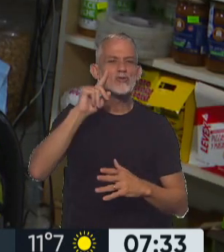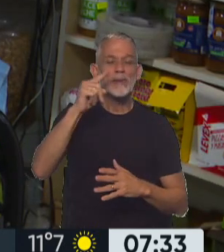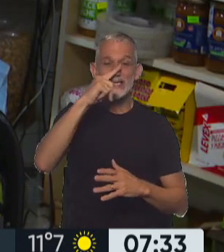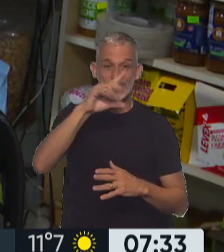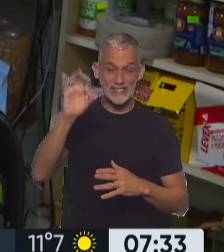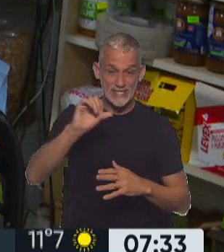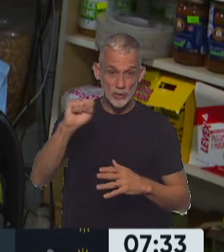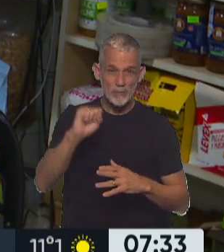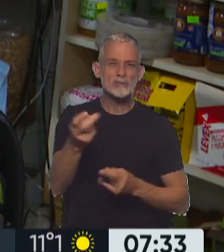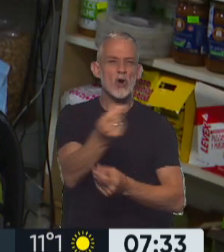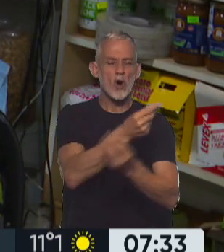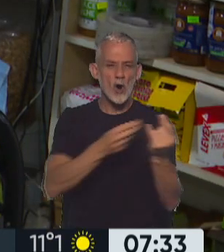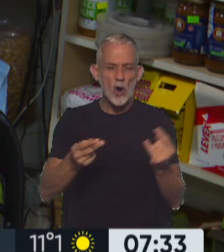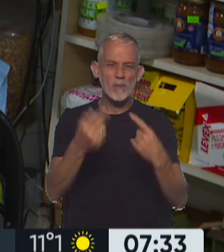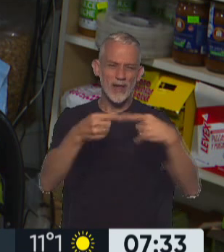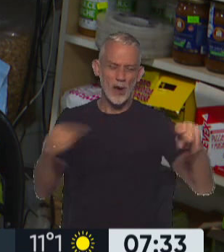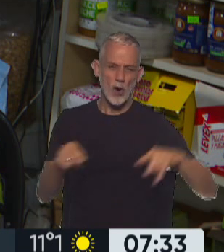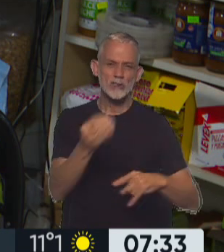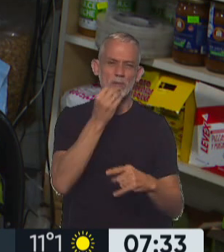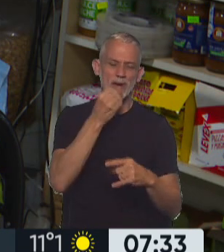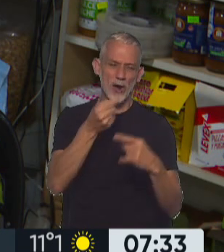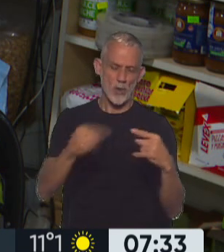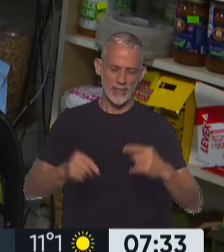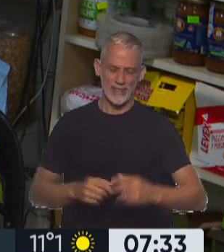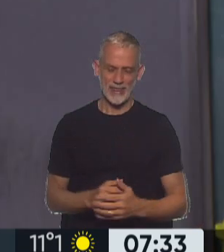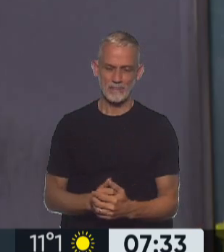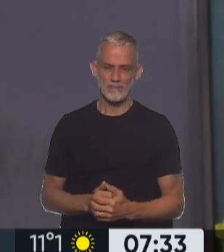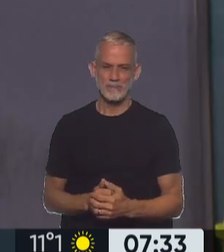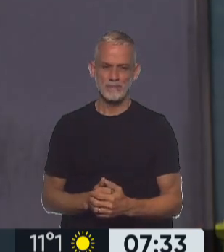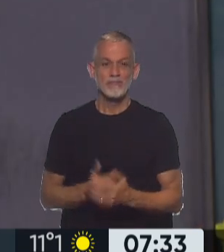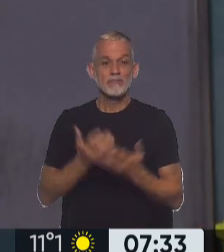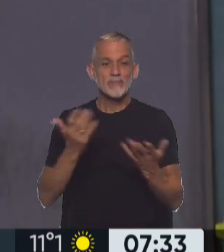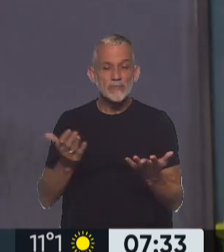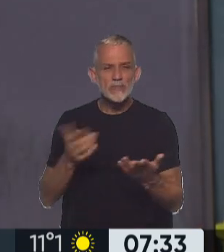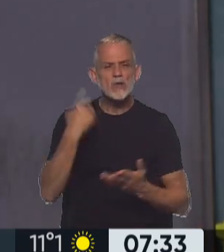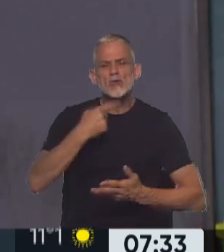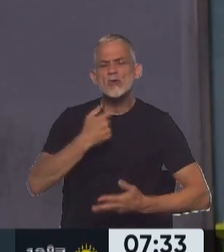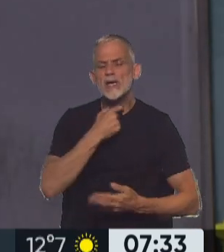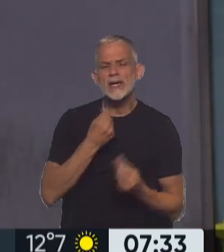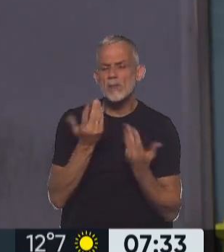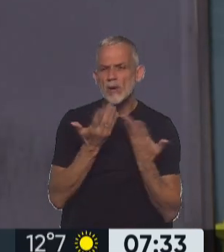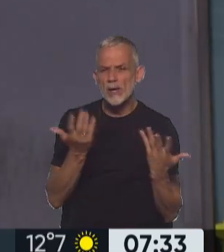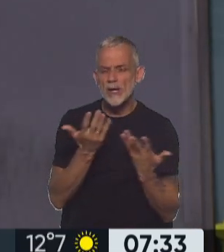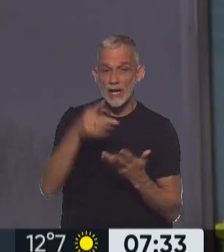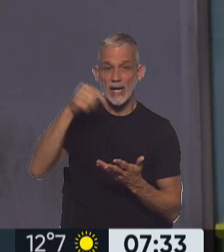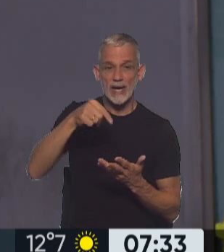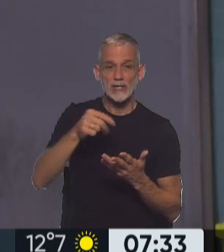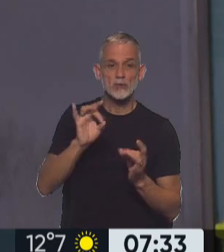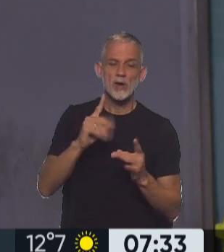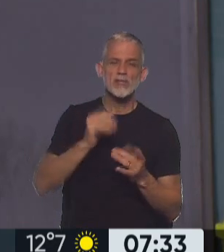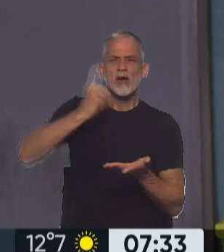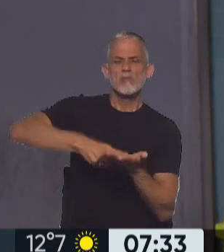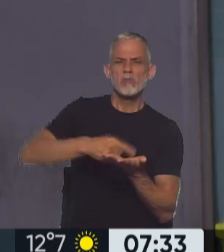en las compras de productos de la canasta familiar. ¿Qué es lo que queremos hacer? Que esto no sea una